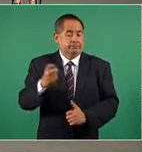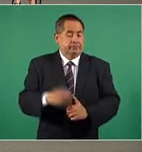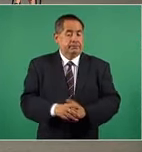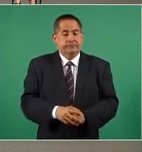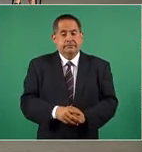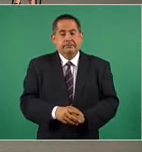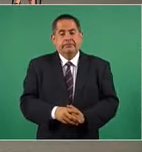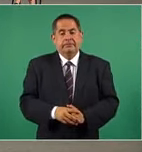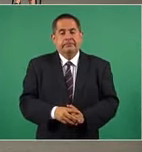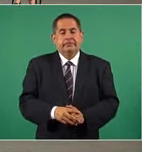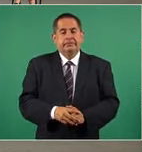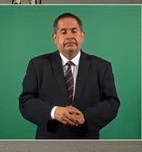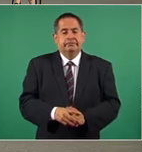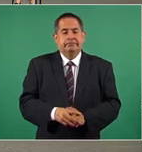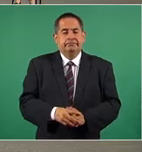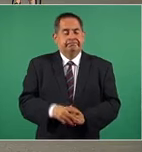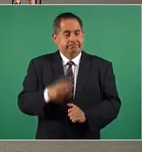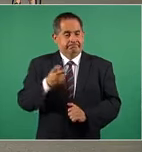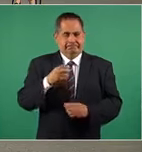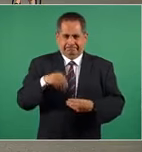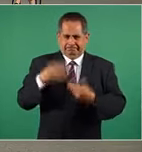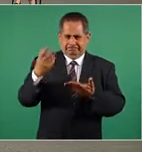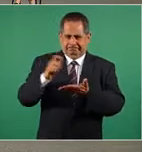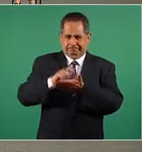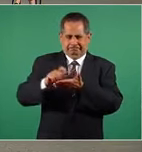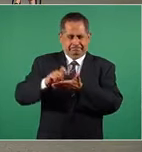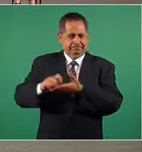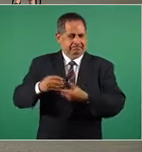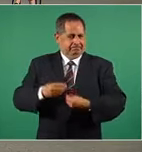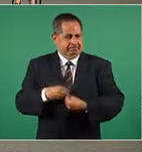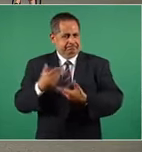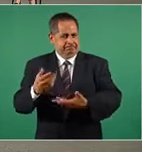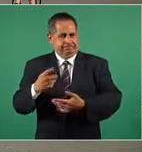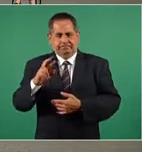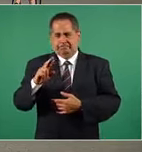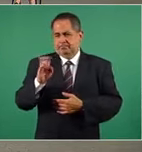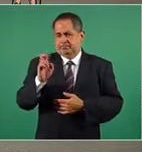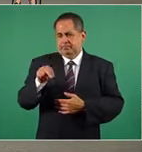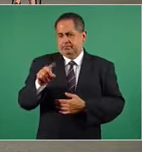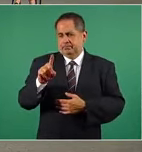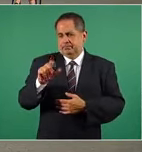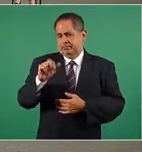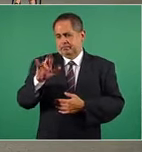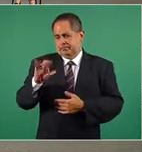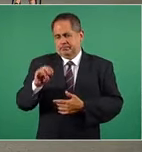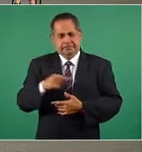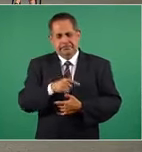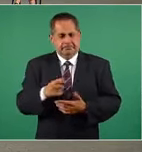Ese ese poema poema poemínimo